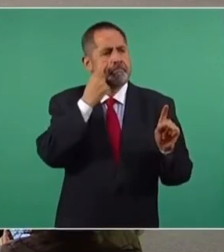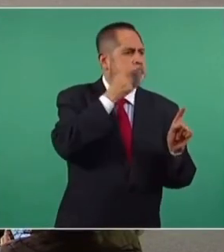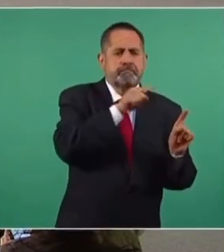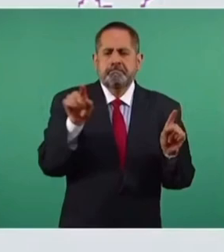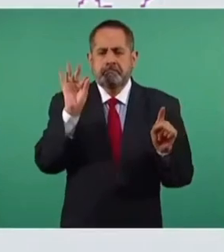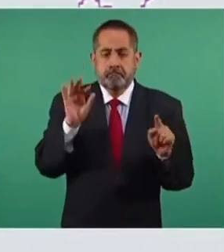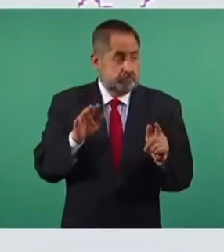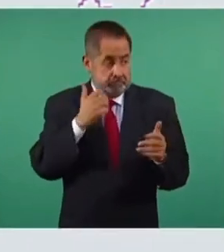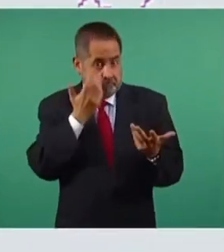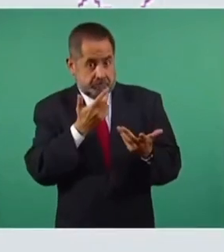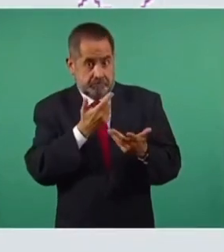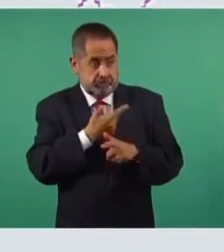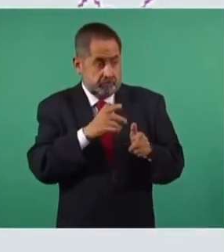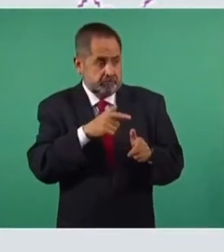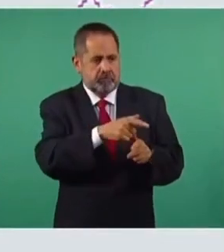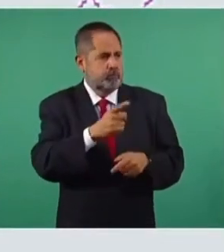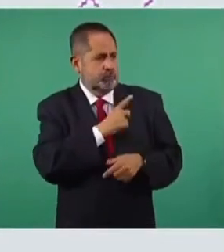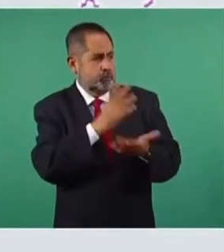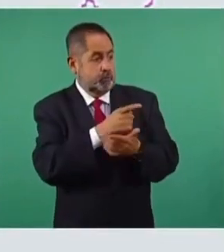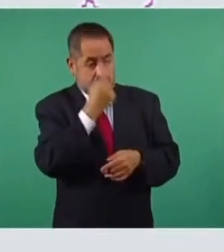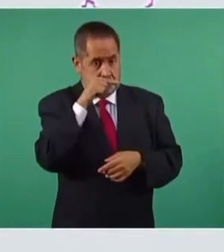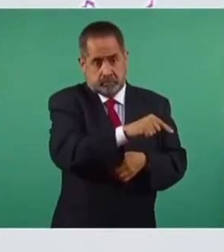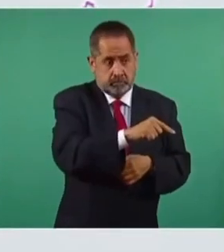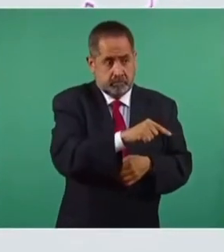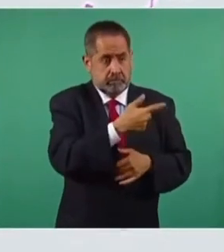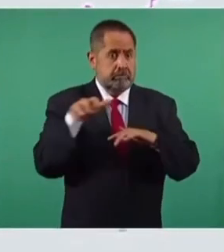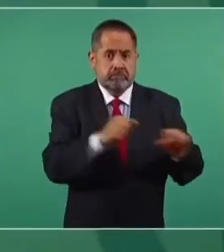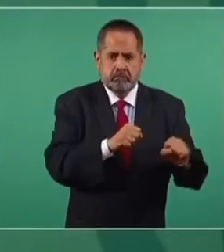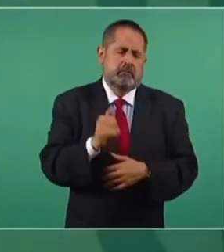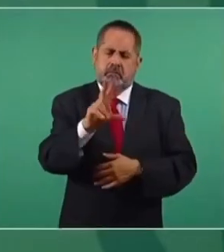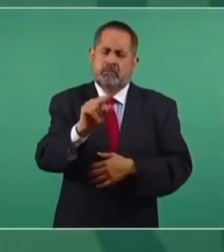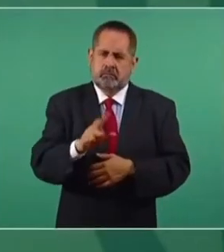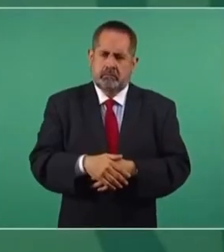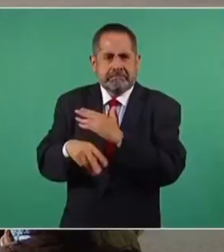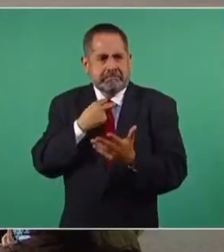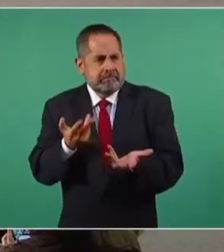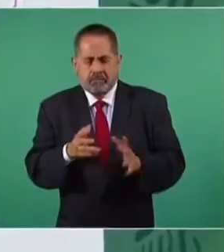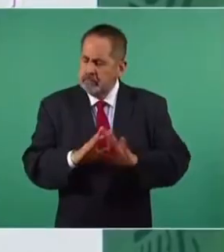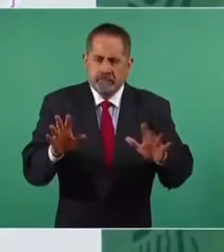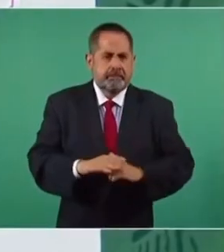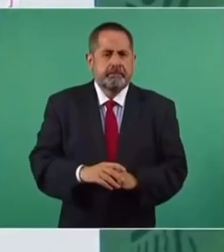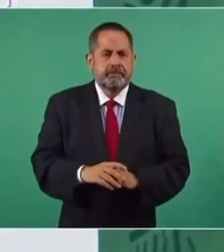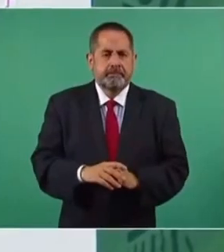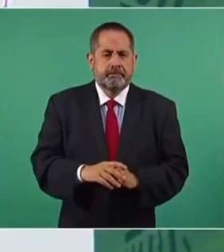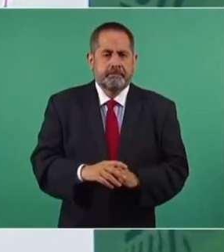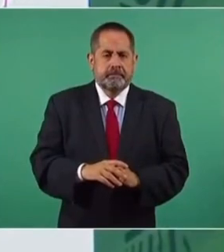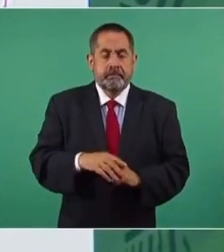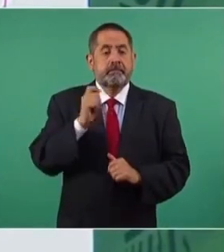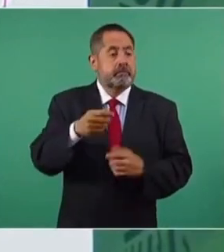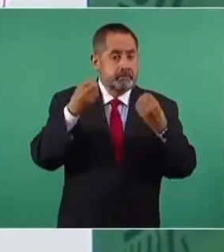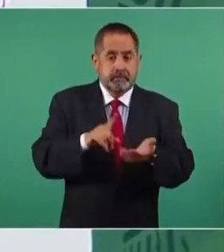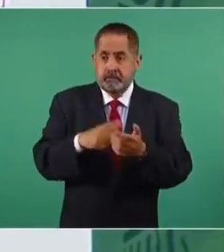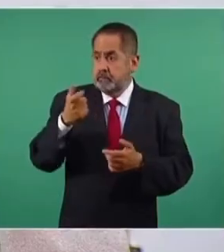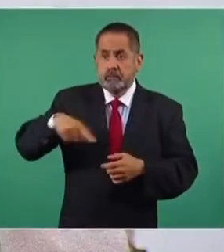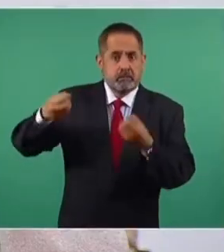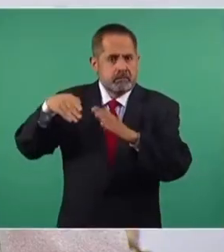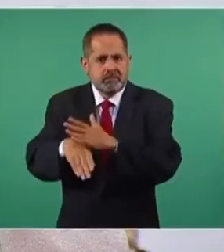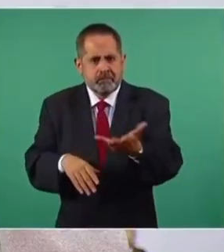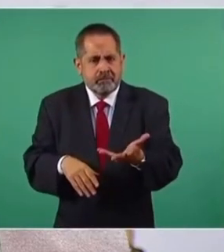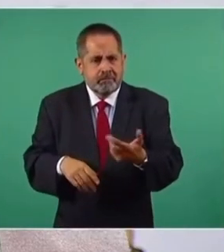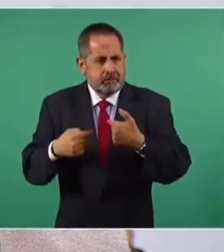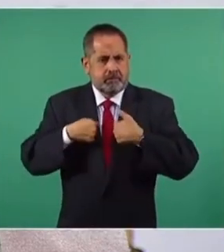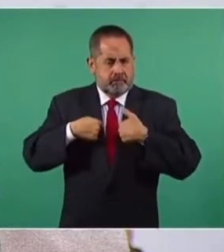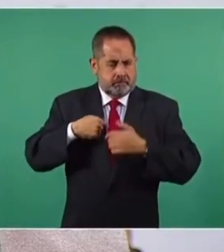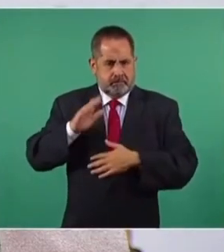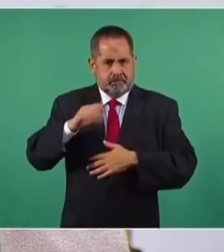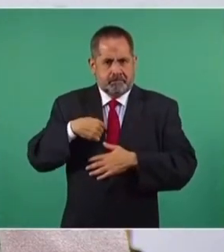¿Qué quieren? ¿La libertad del zorro en el gallinero? Esa ya no hay. Esa ya no. Las cosas, además de afectar la economía popular, pues me